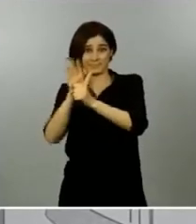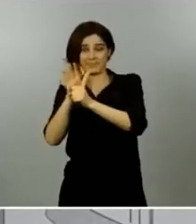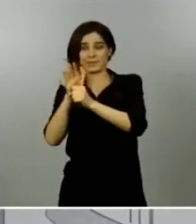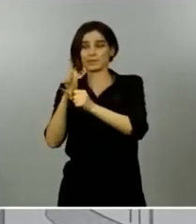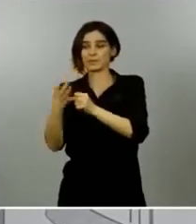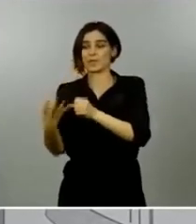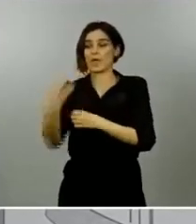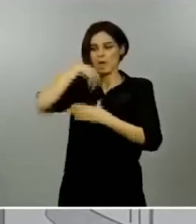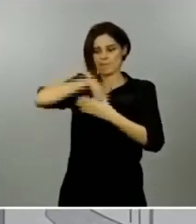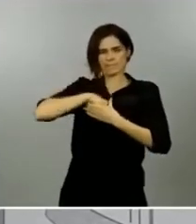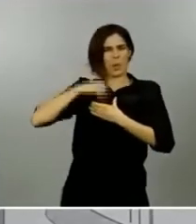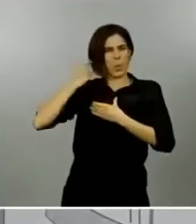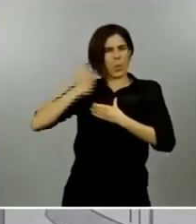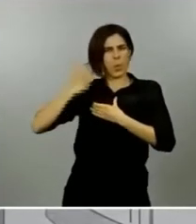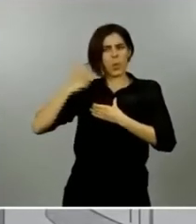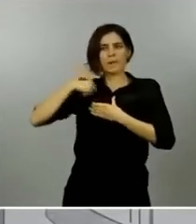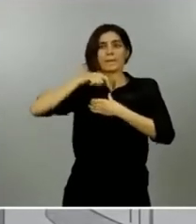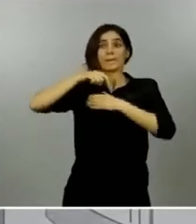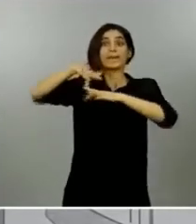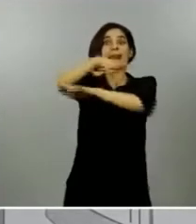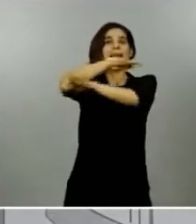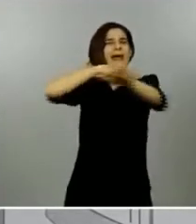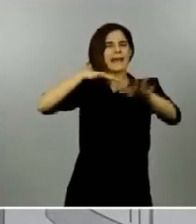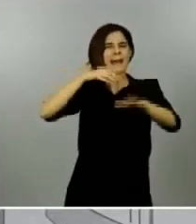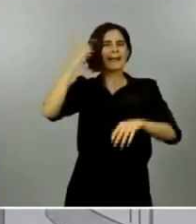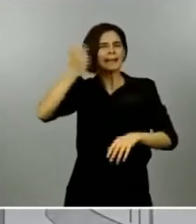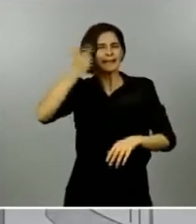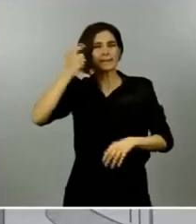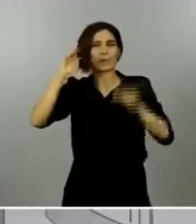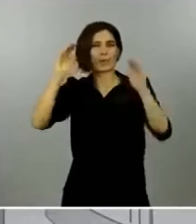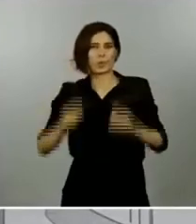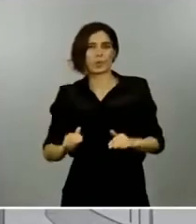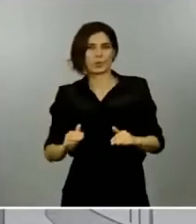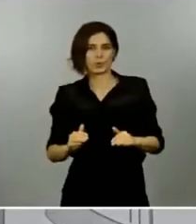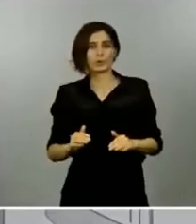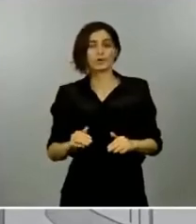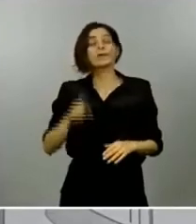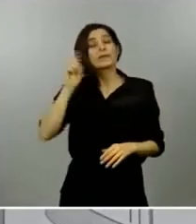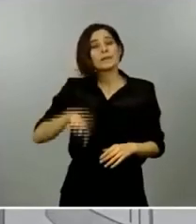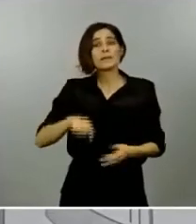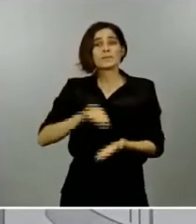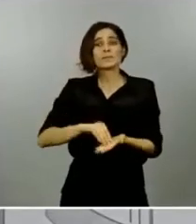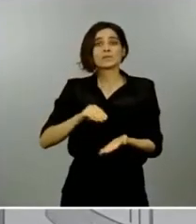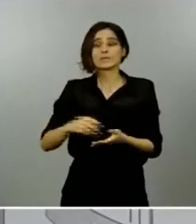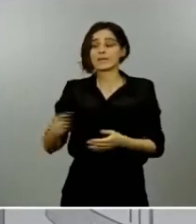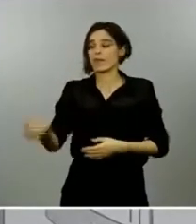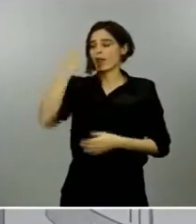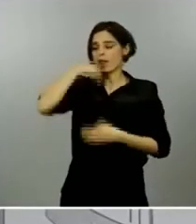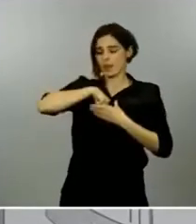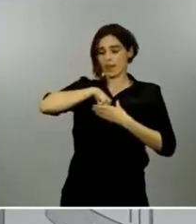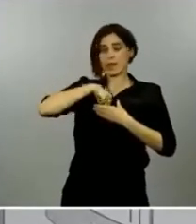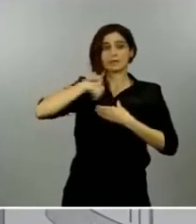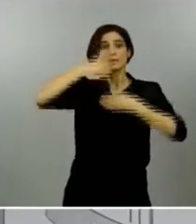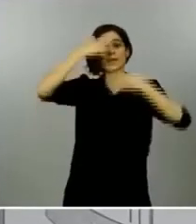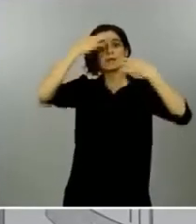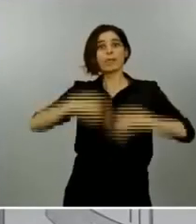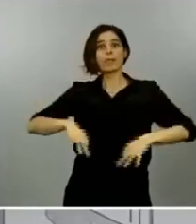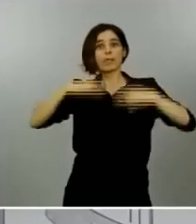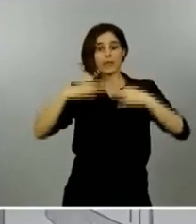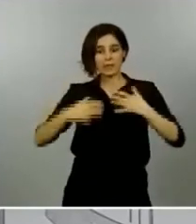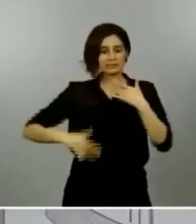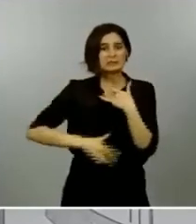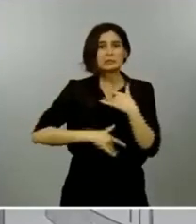sobrevive en las personas infectadas y muchas de ellas no son conscientes de estarlo, y por eso pueden propagarlo sin saberlo, sin conocerlo.